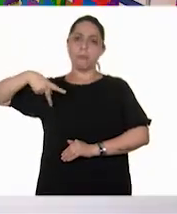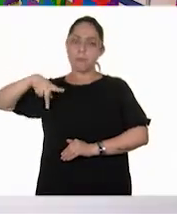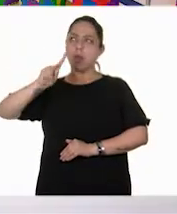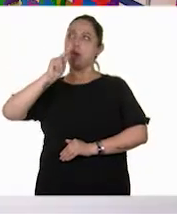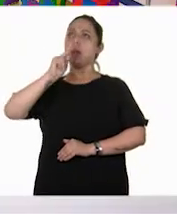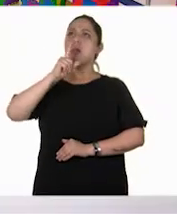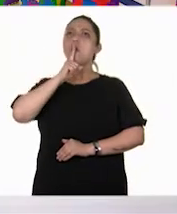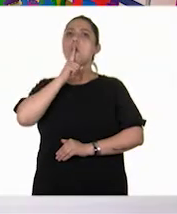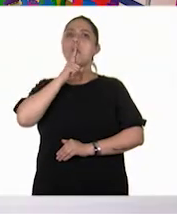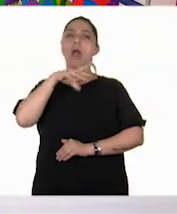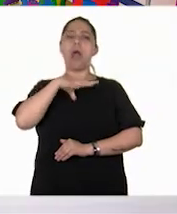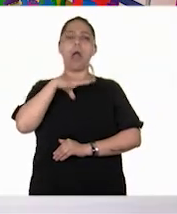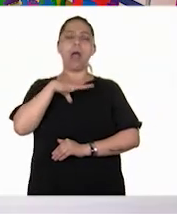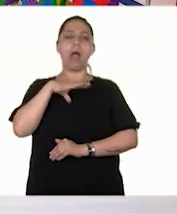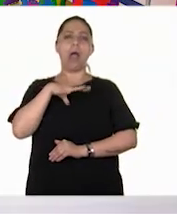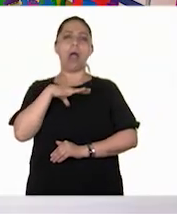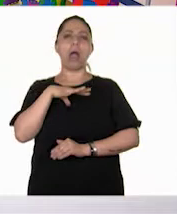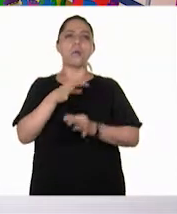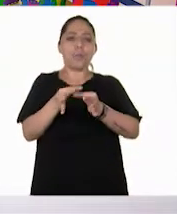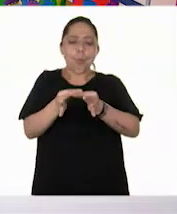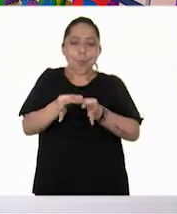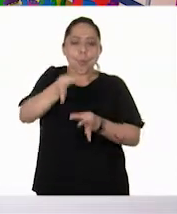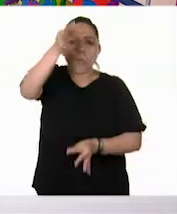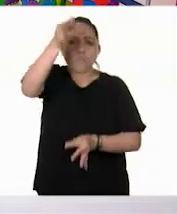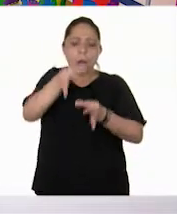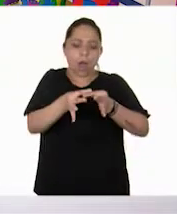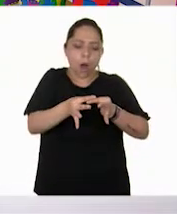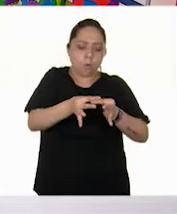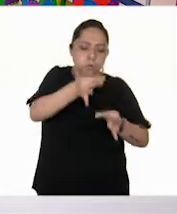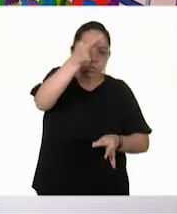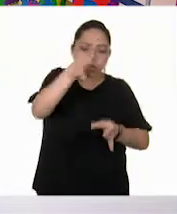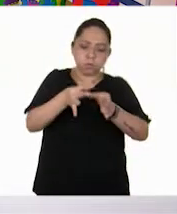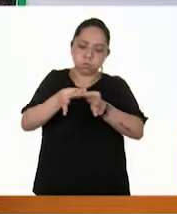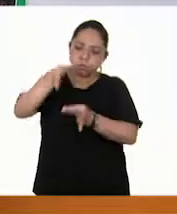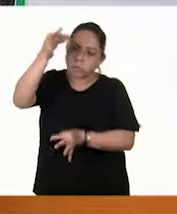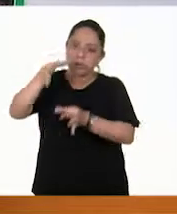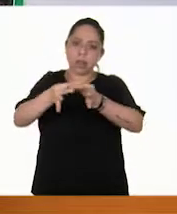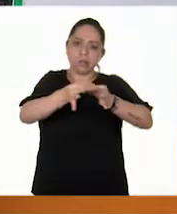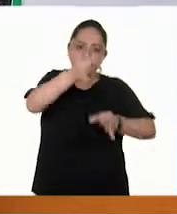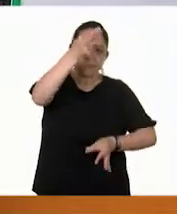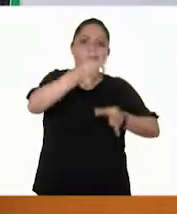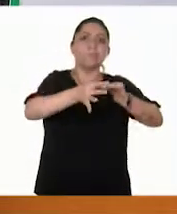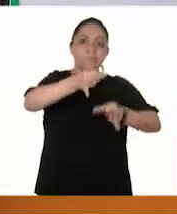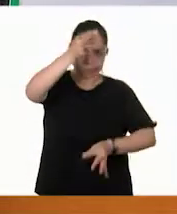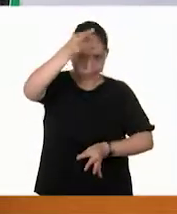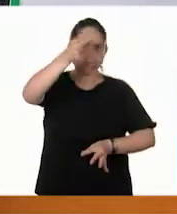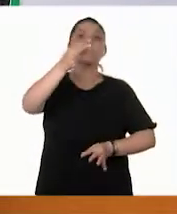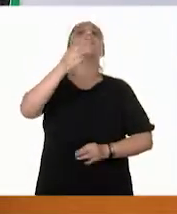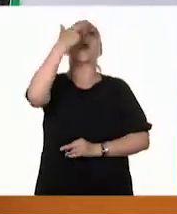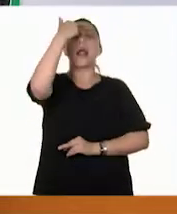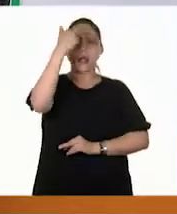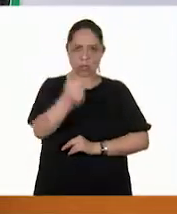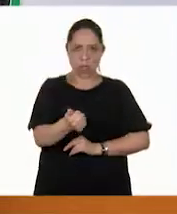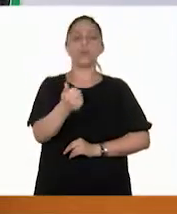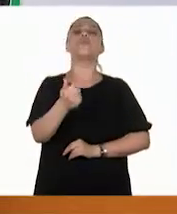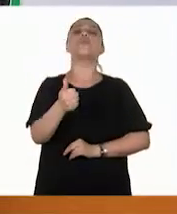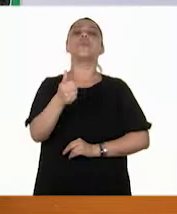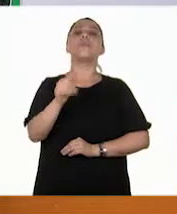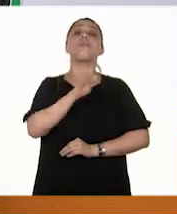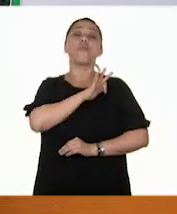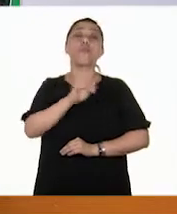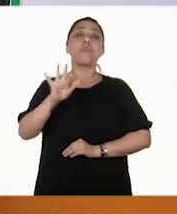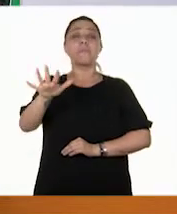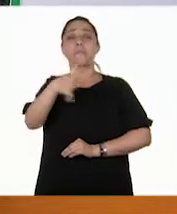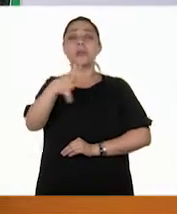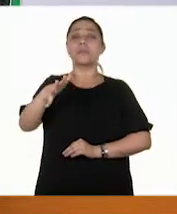Tienen muchos troncos... Tronquitos. Sí, muchos troncos delgados. Tienen razón. Tienen muchos troncos delgados y pueden medir